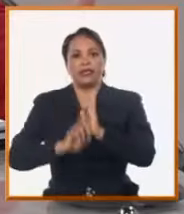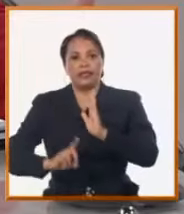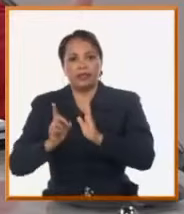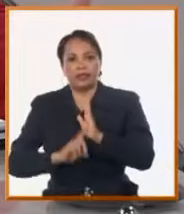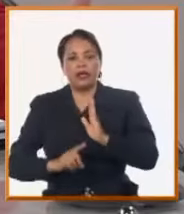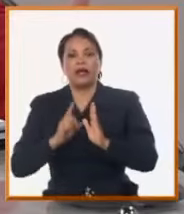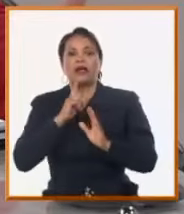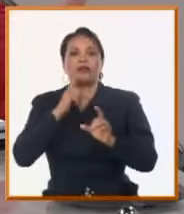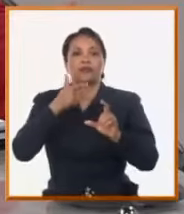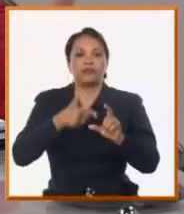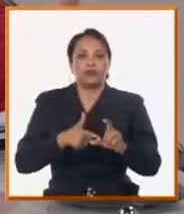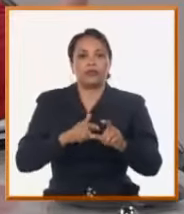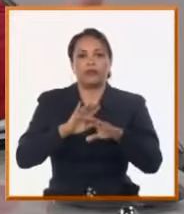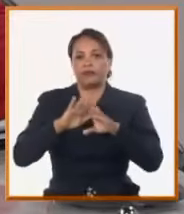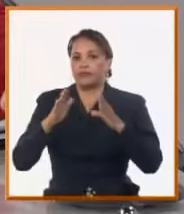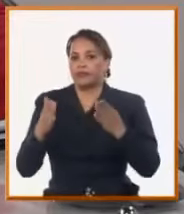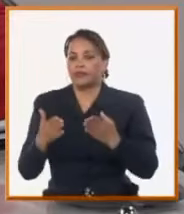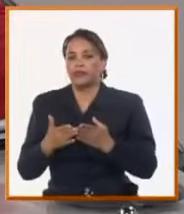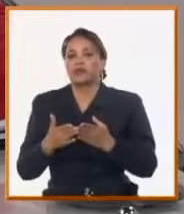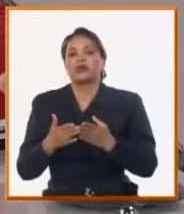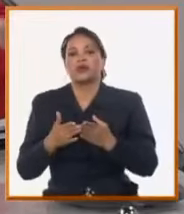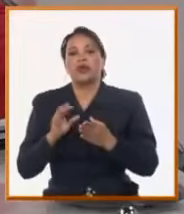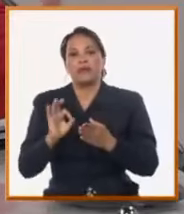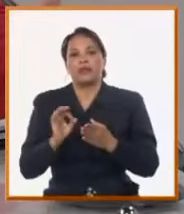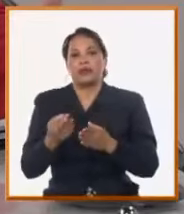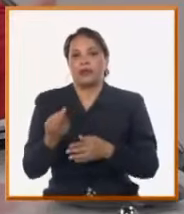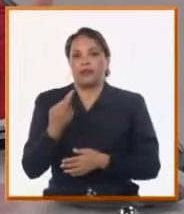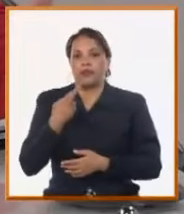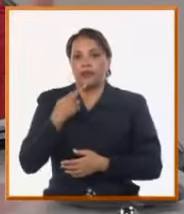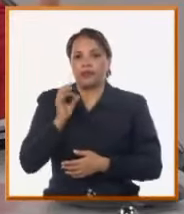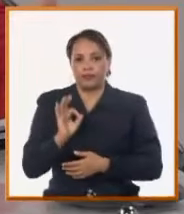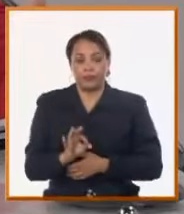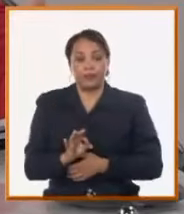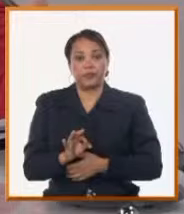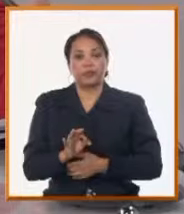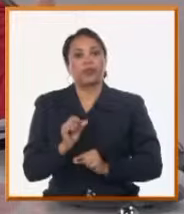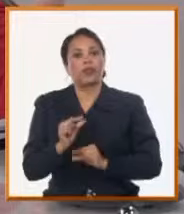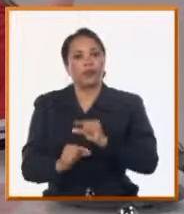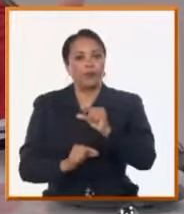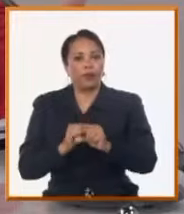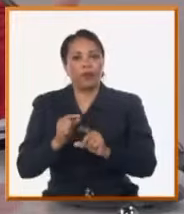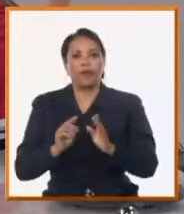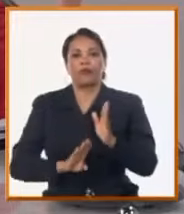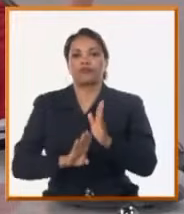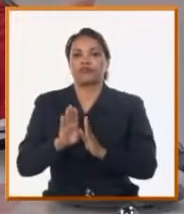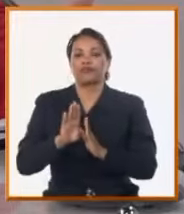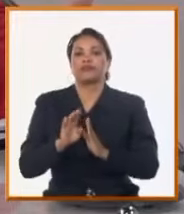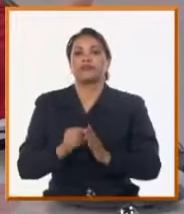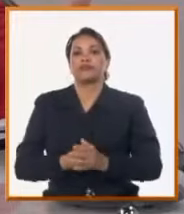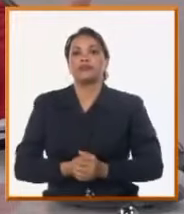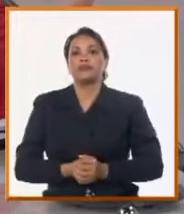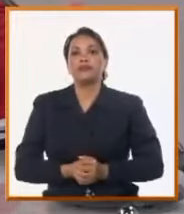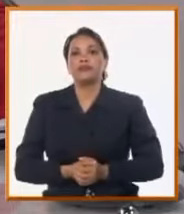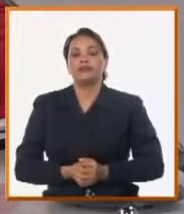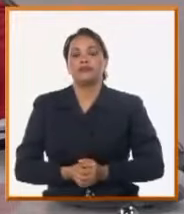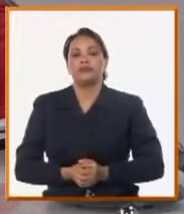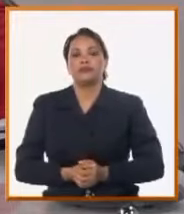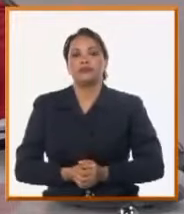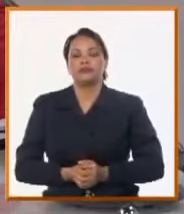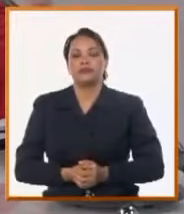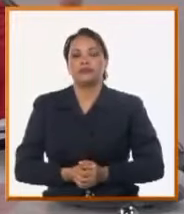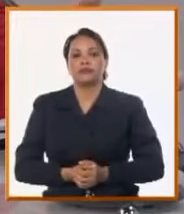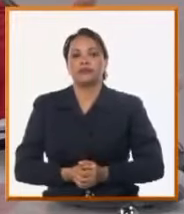combustibles, con los recursos, que aunque hemos tenido respuesta, y estamos teniendo, y vamos a tener incluso respuesta de elementos de